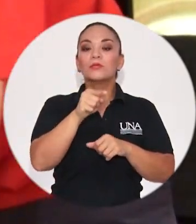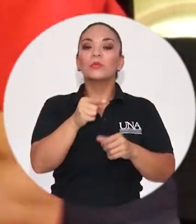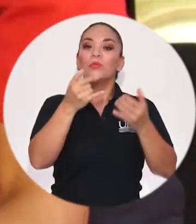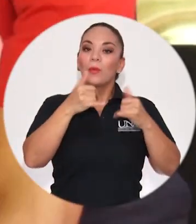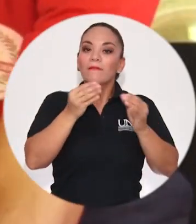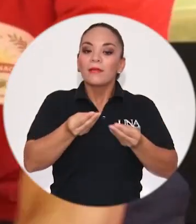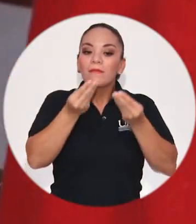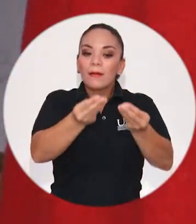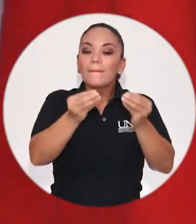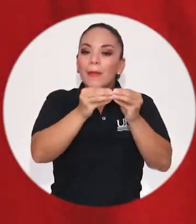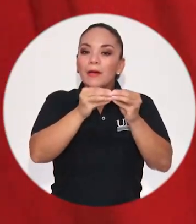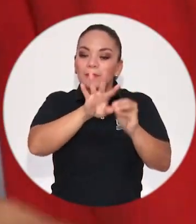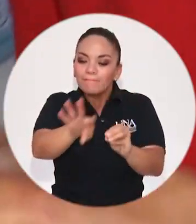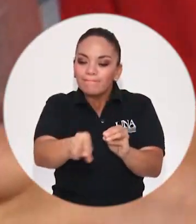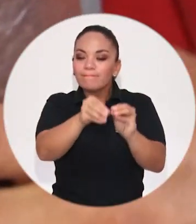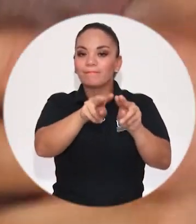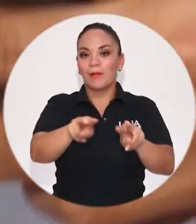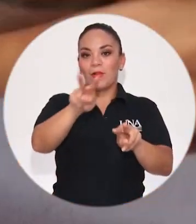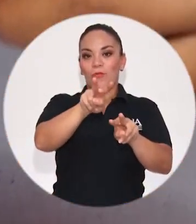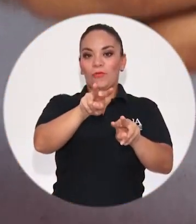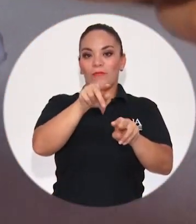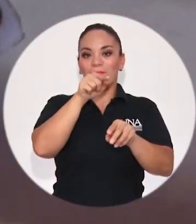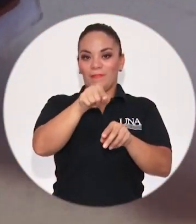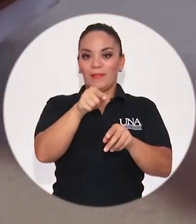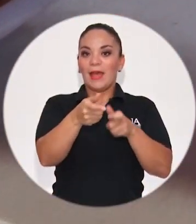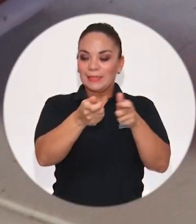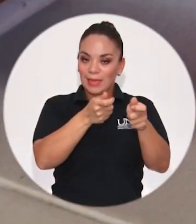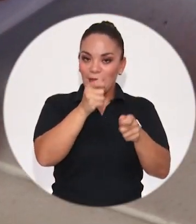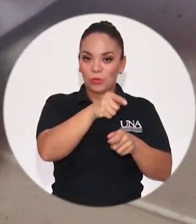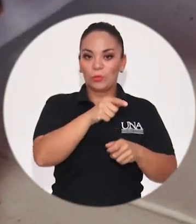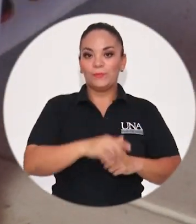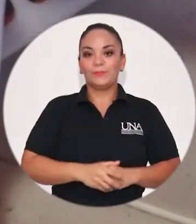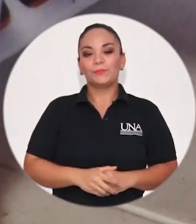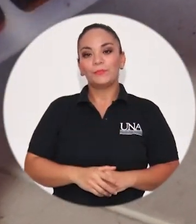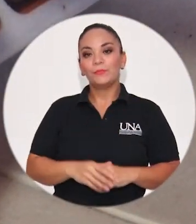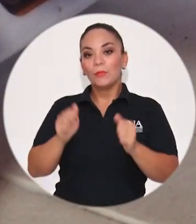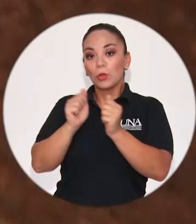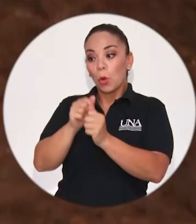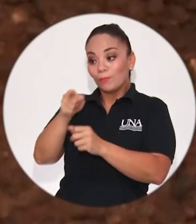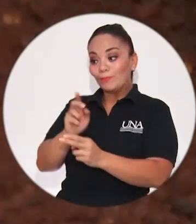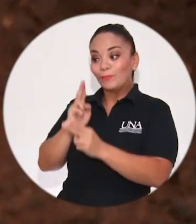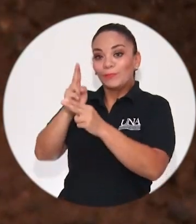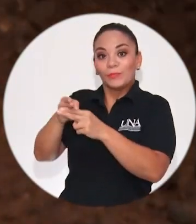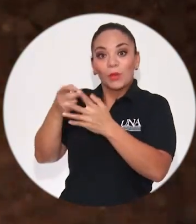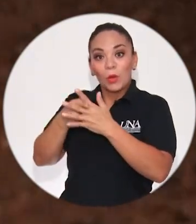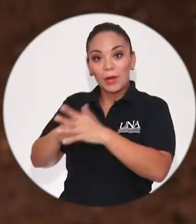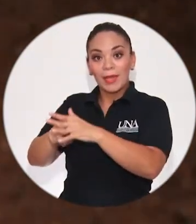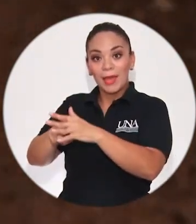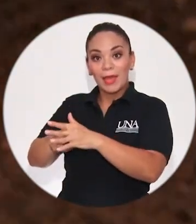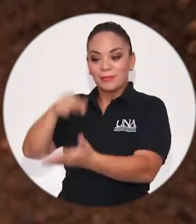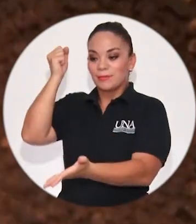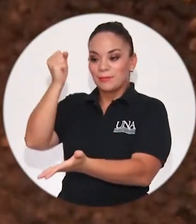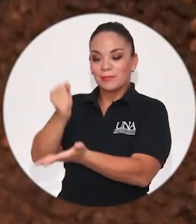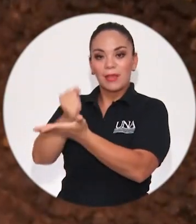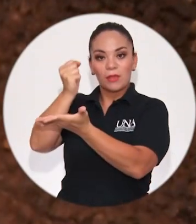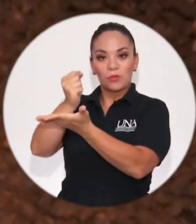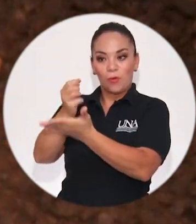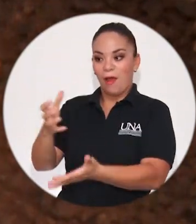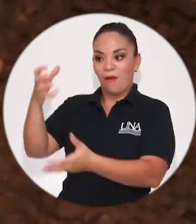ayudando, estamos en el proceso de elaboración de los, de los, los, el anteproyecto para,